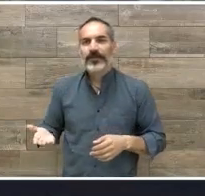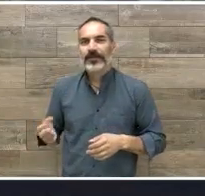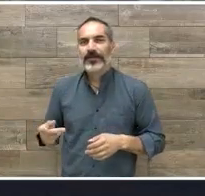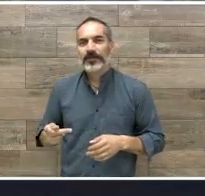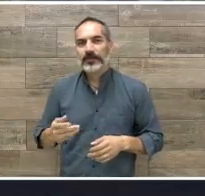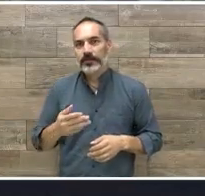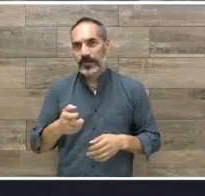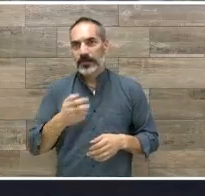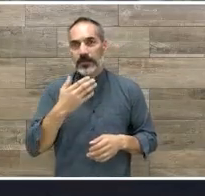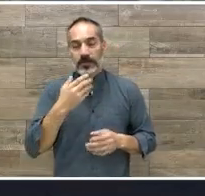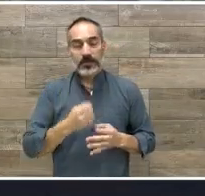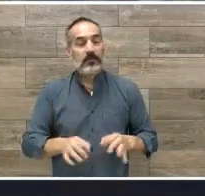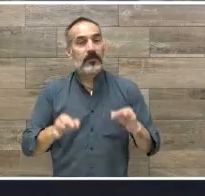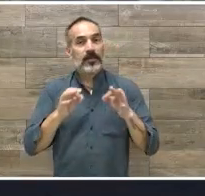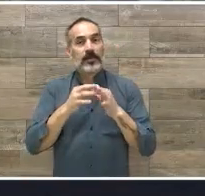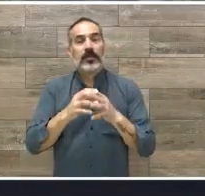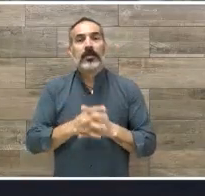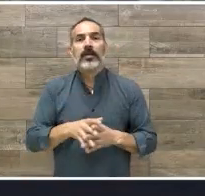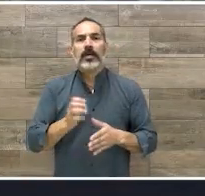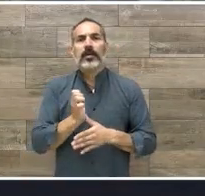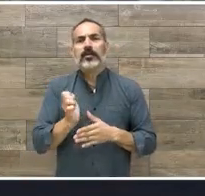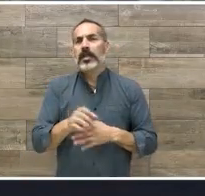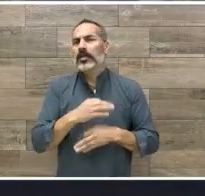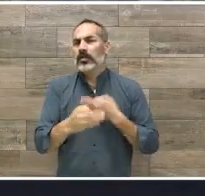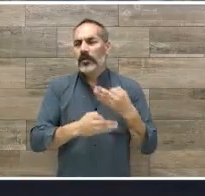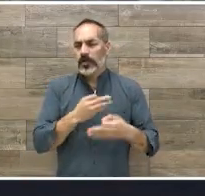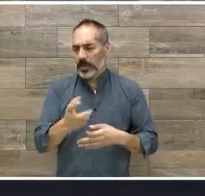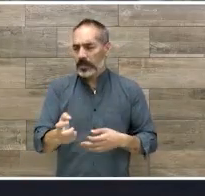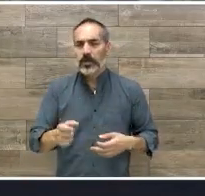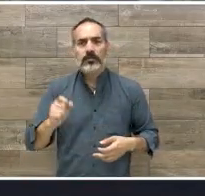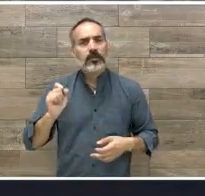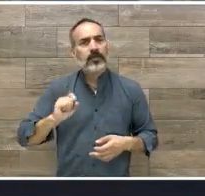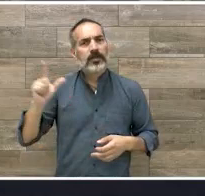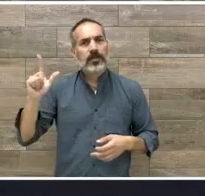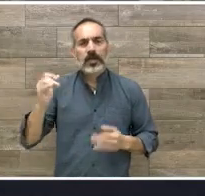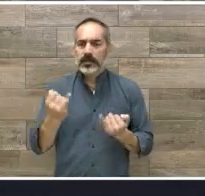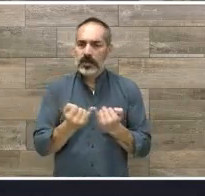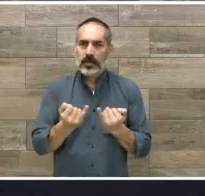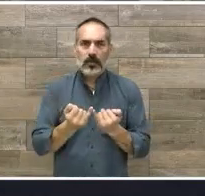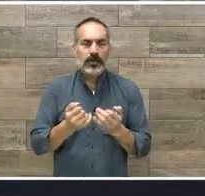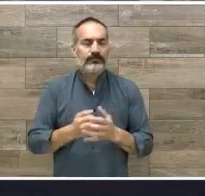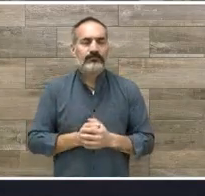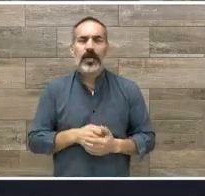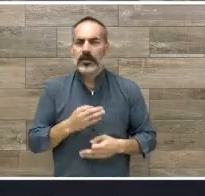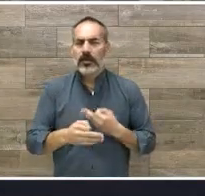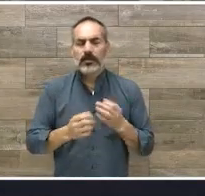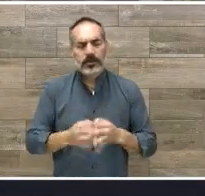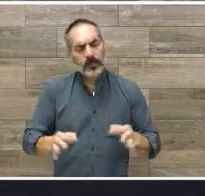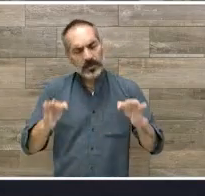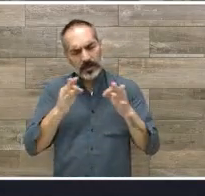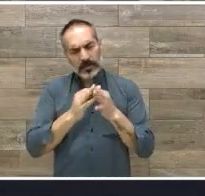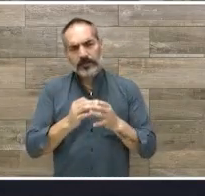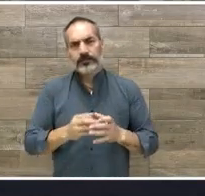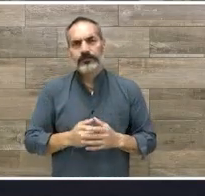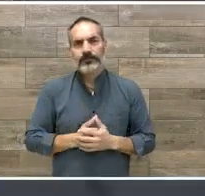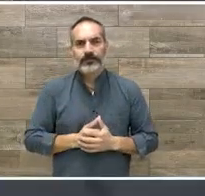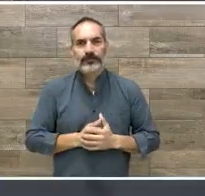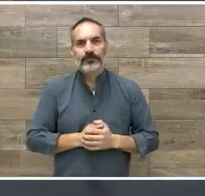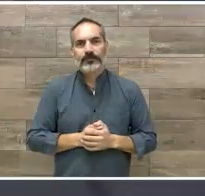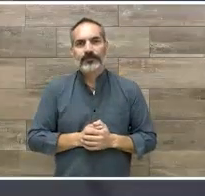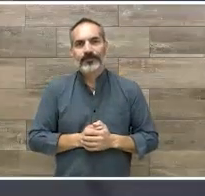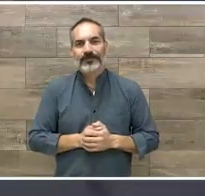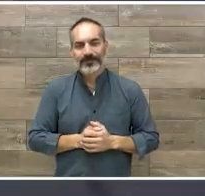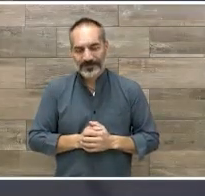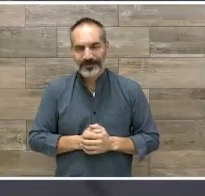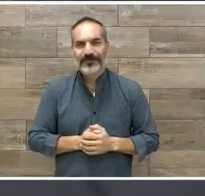así que todos estos profesionales forman parte de y el nutriólogo también, no hay que olvidarlo ok, perfecto creo